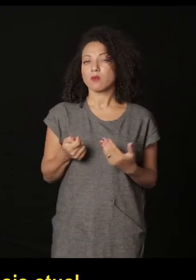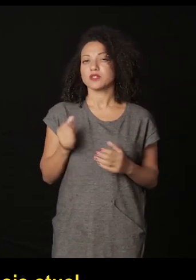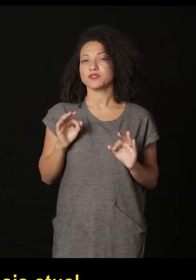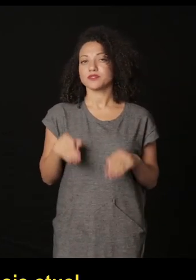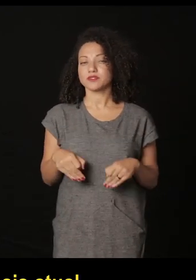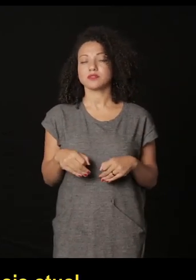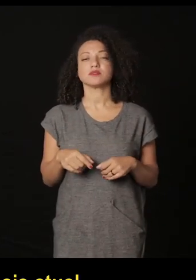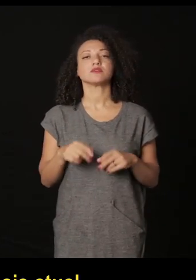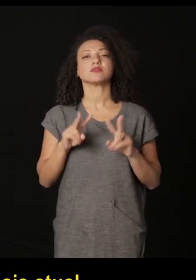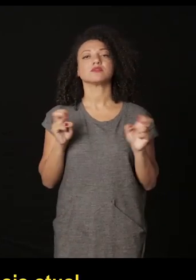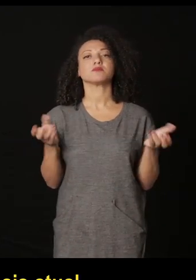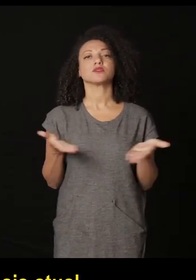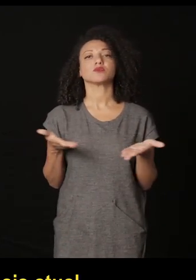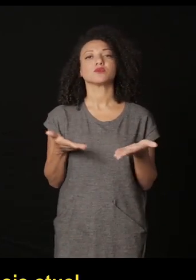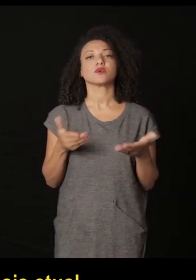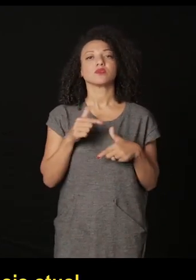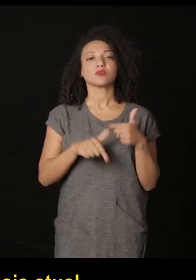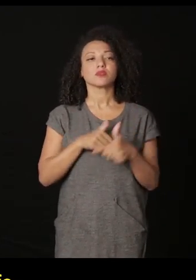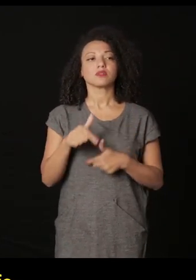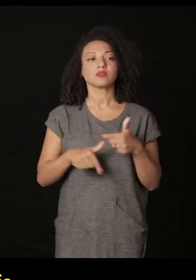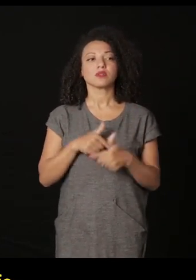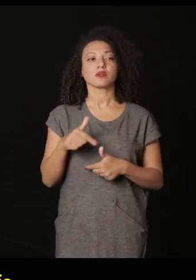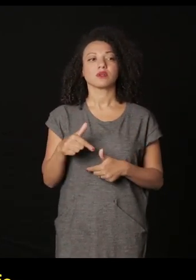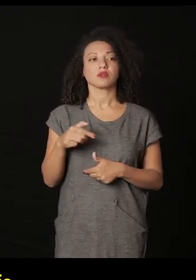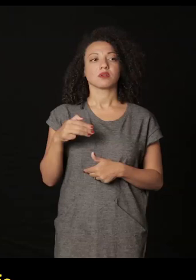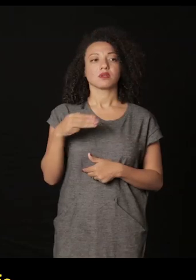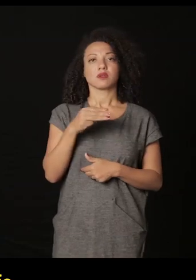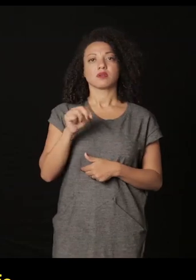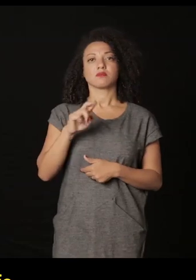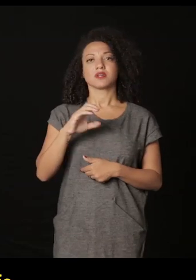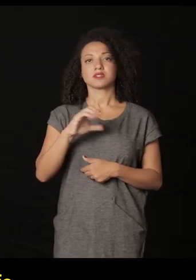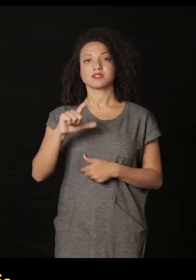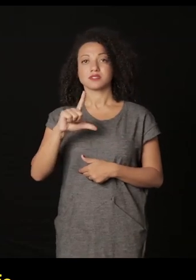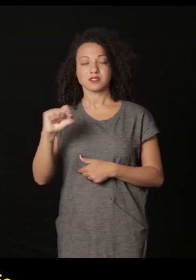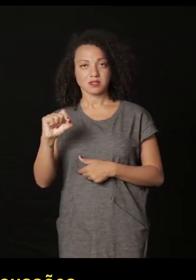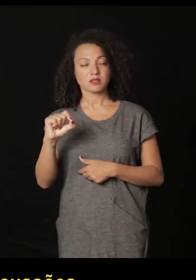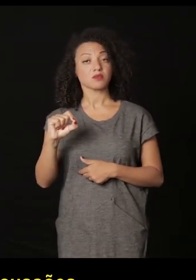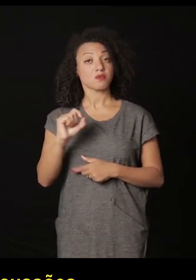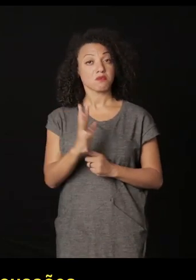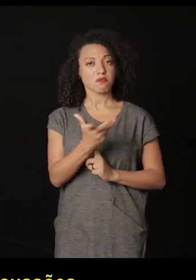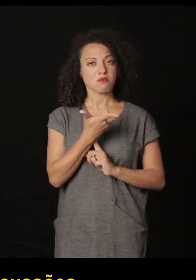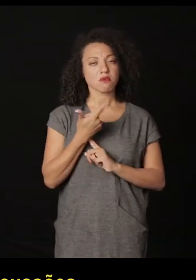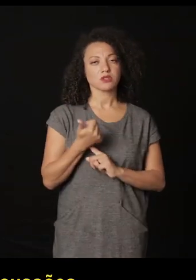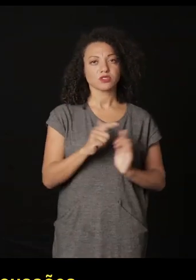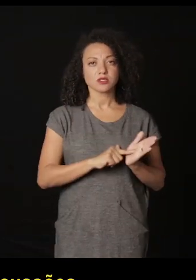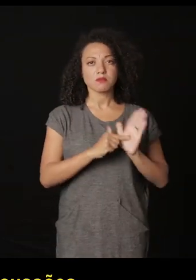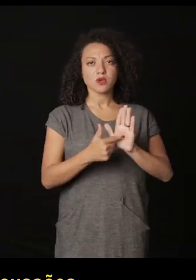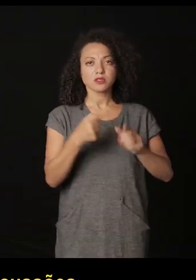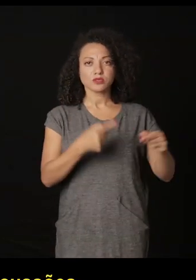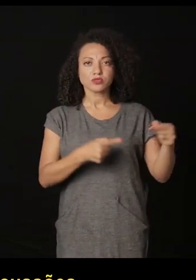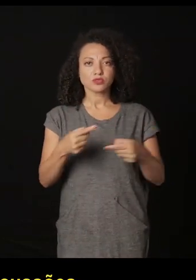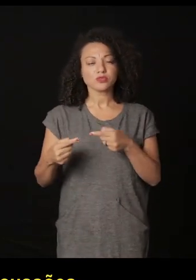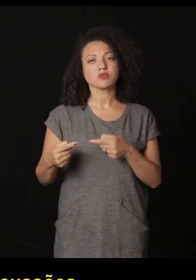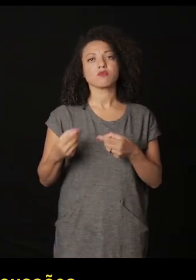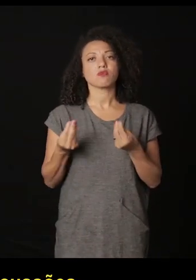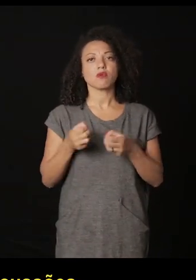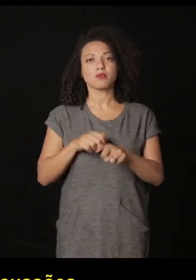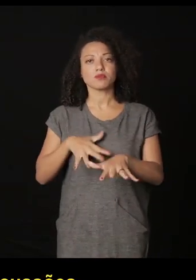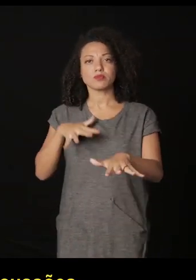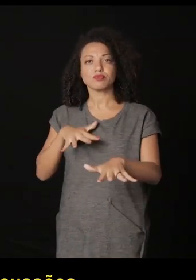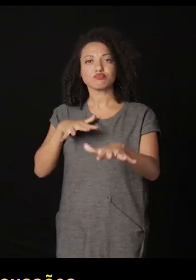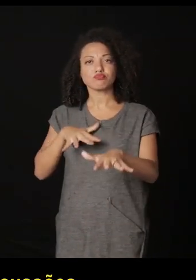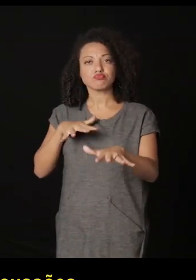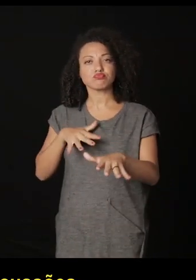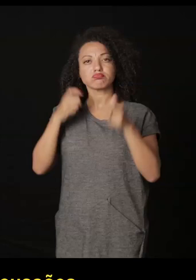yo creo que nada más actual que el trabajo del fotógrafo Marcelo Brodsky un artista que está trayendo a discusión sobre las